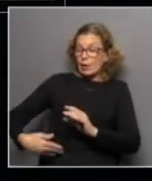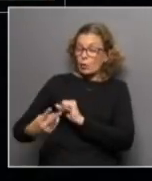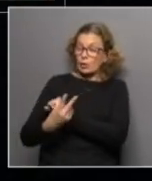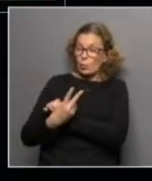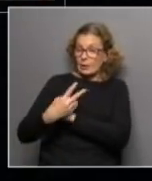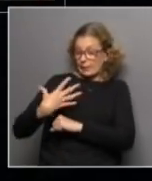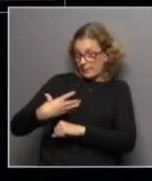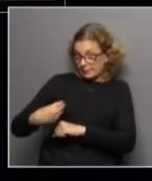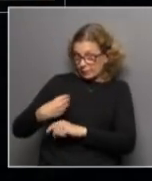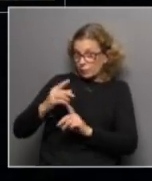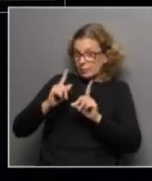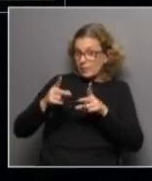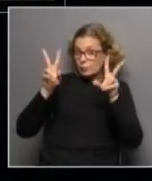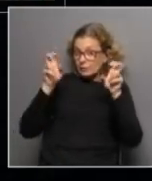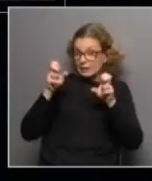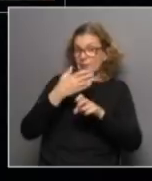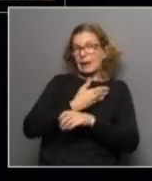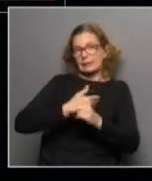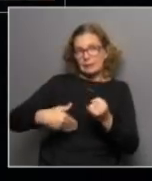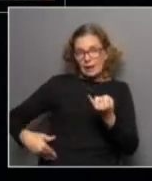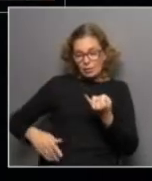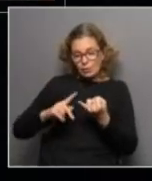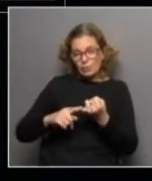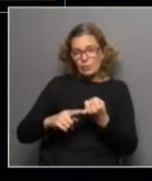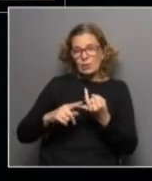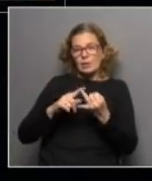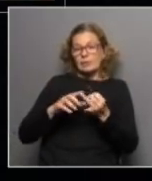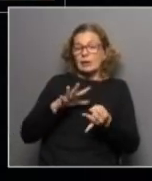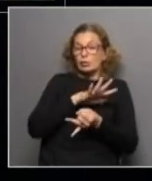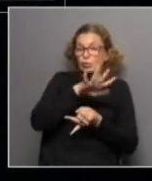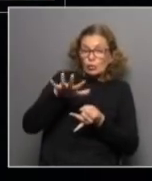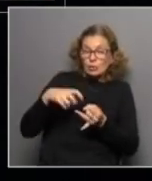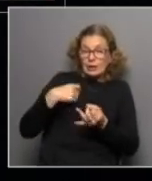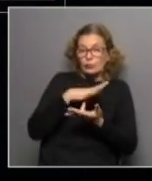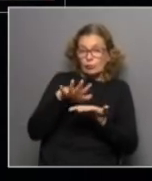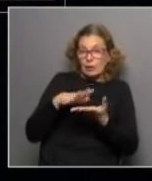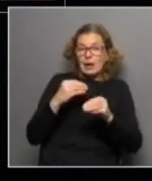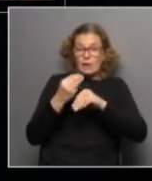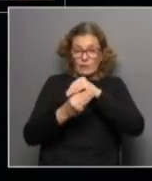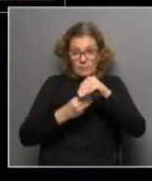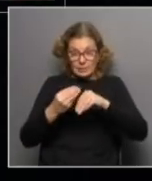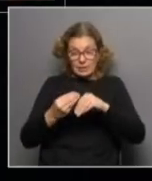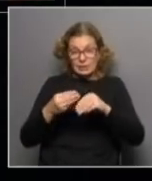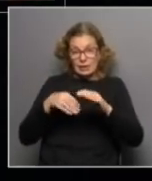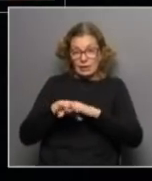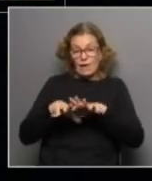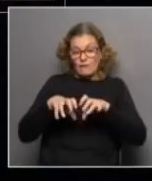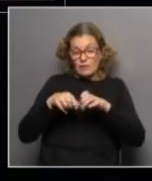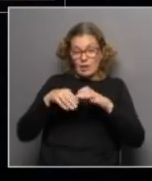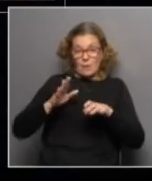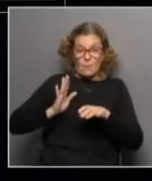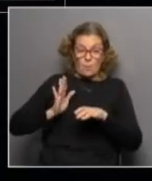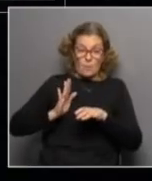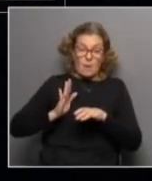esta lactancia entonces es un tema del Estado es un tema de la comunidad es un tema de la familia en la que vive ese niño